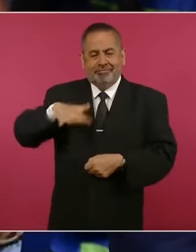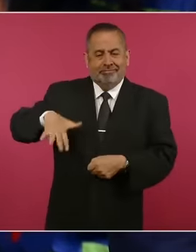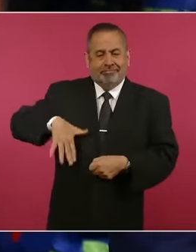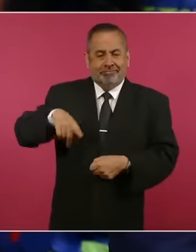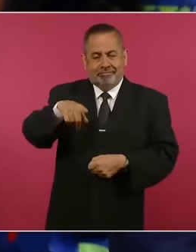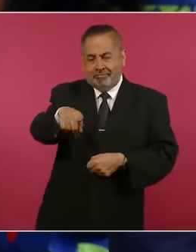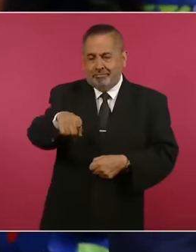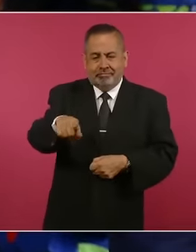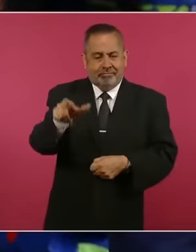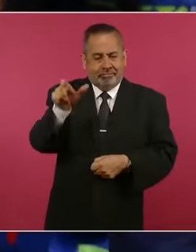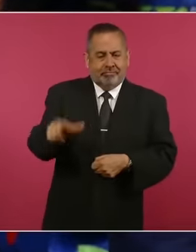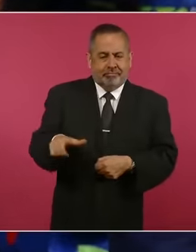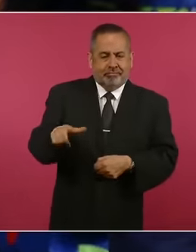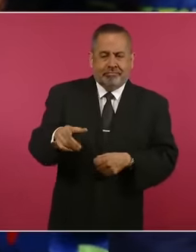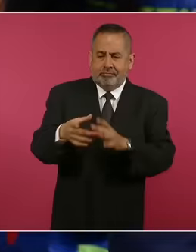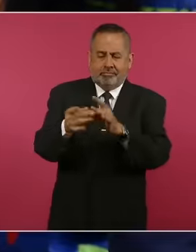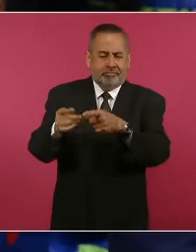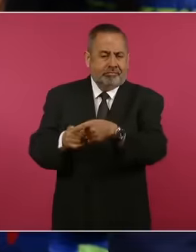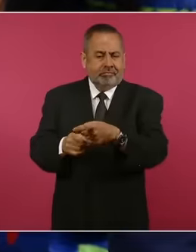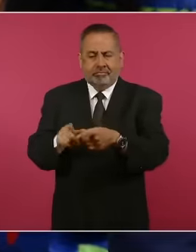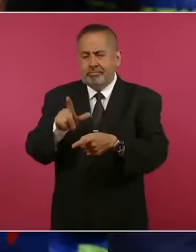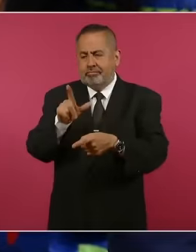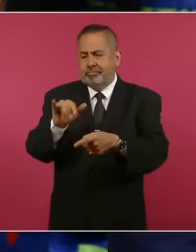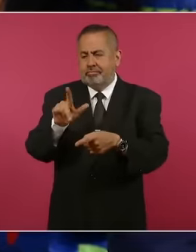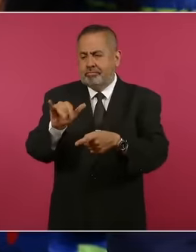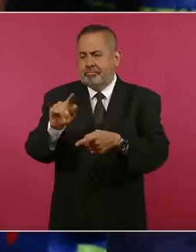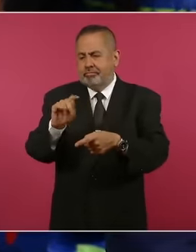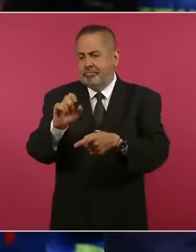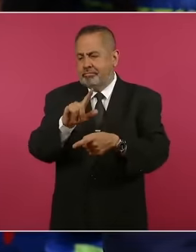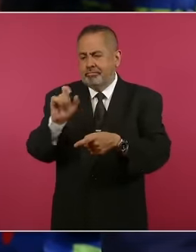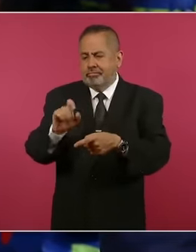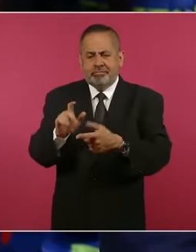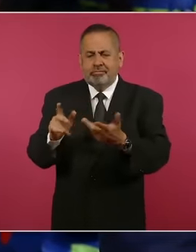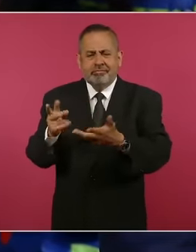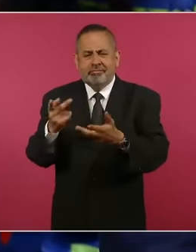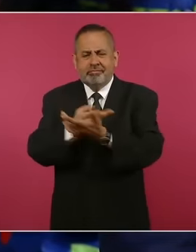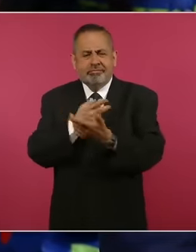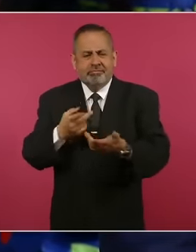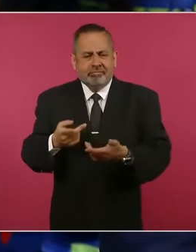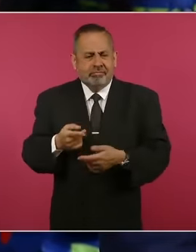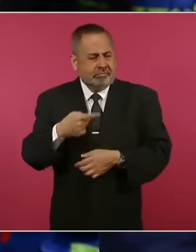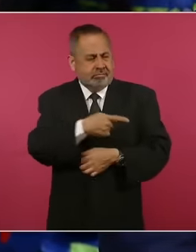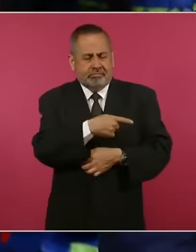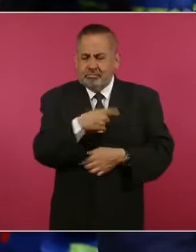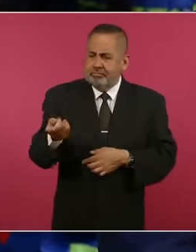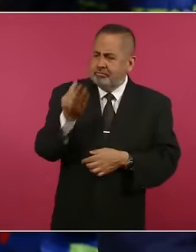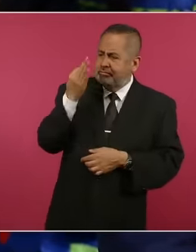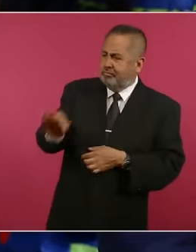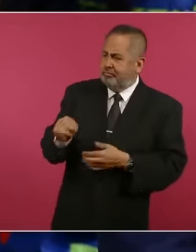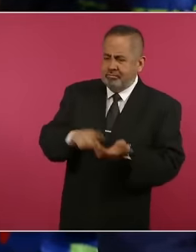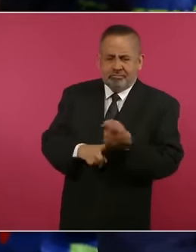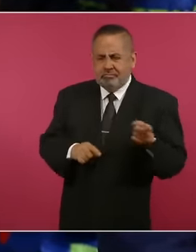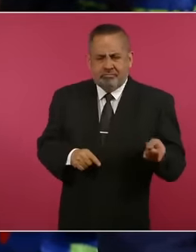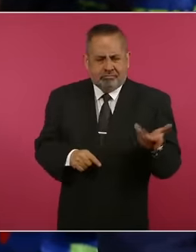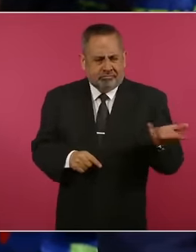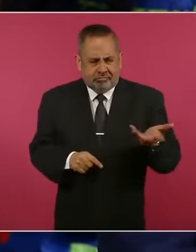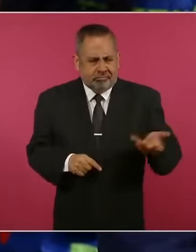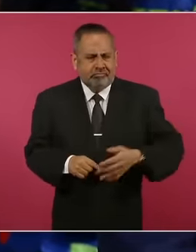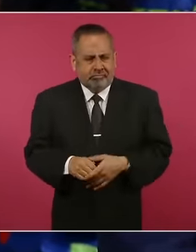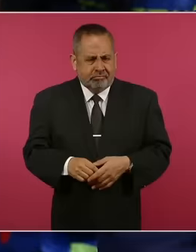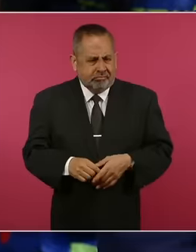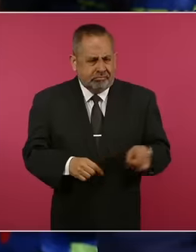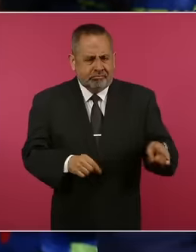persona que ya se mencionó, Lili Tellez? ¿es una traición a la patria lo que está